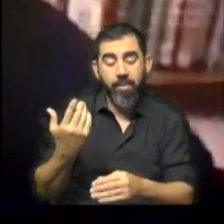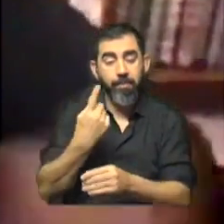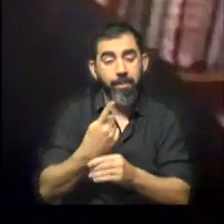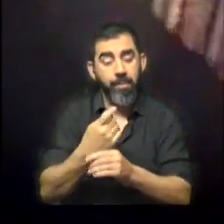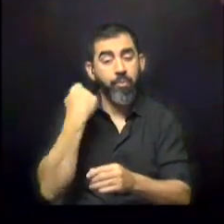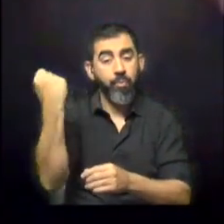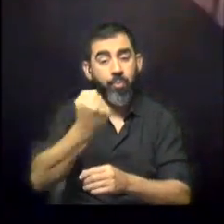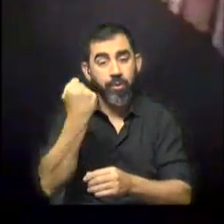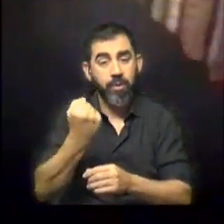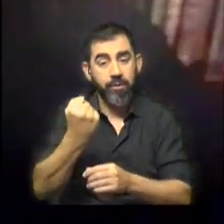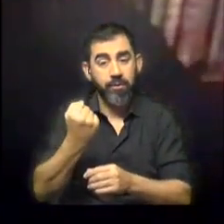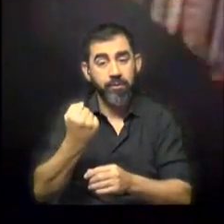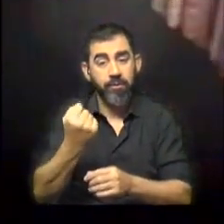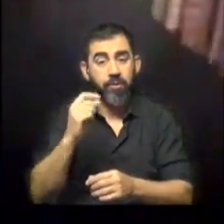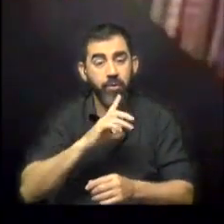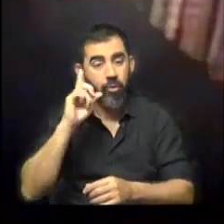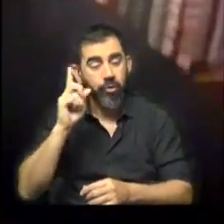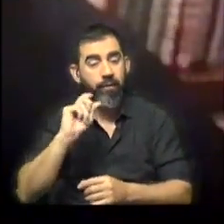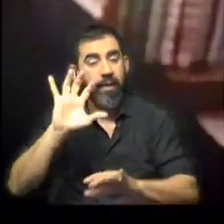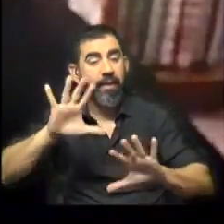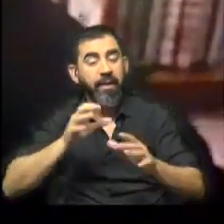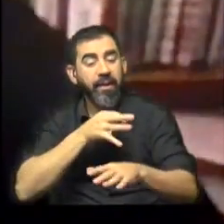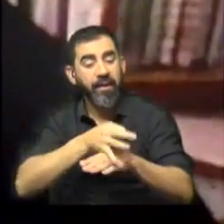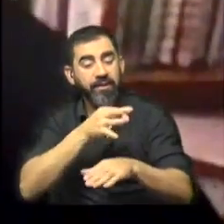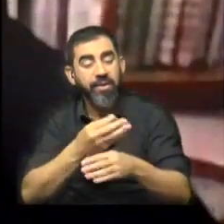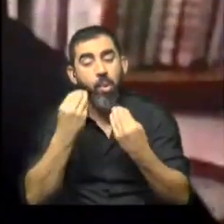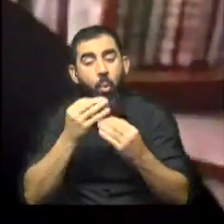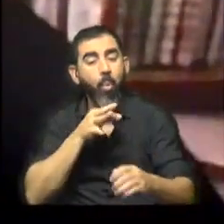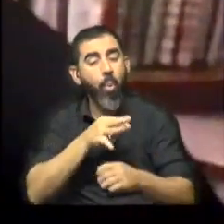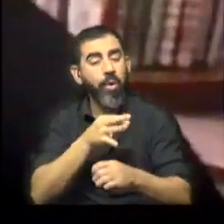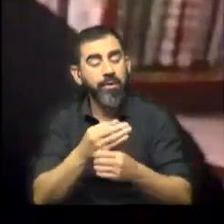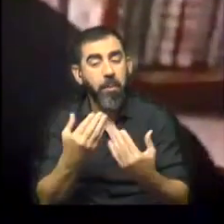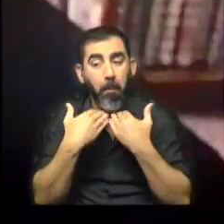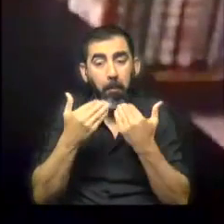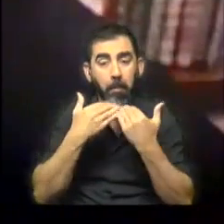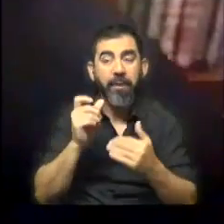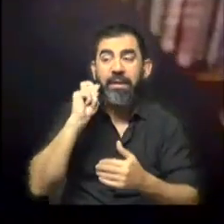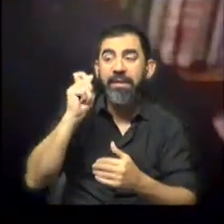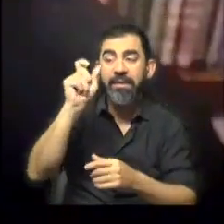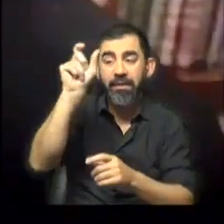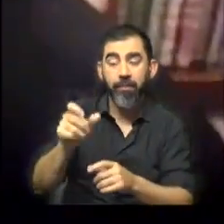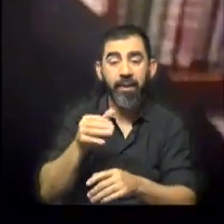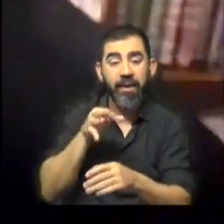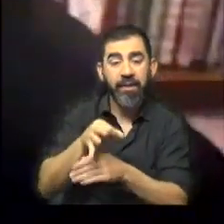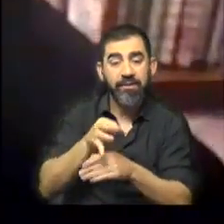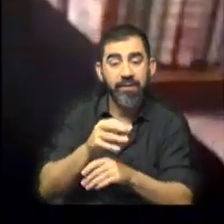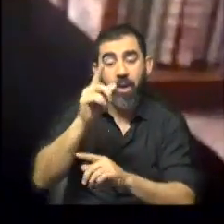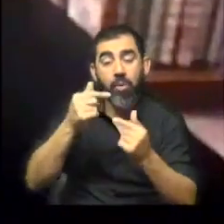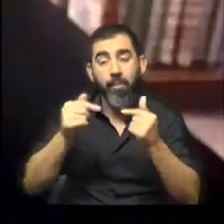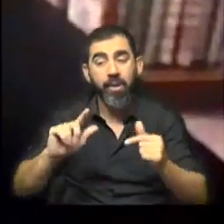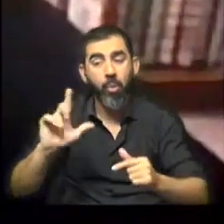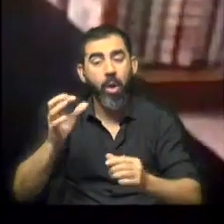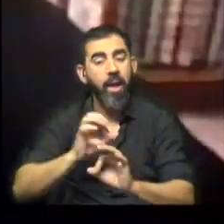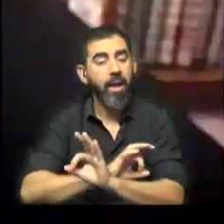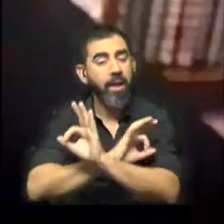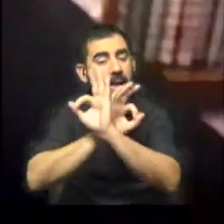poniendo a veces una malla y todavía no sabemos ni qué es lo que se va a enseñar, ni cómo se va a enseñar, ni quiénes. Hay algunas asignaturas que no están muy claras,